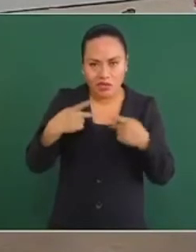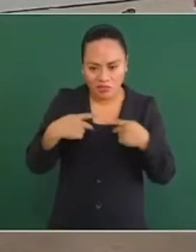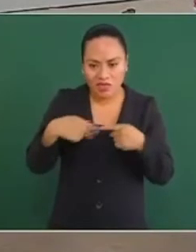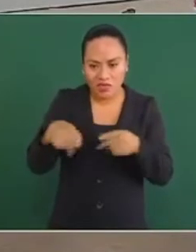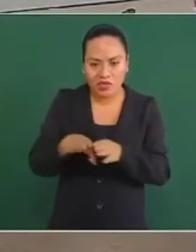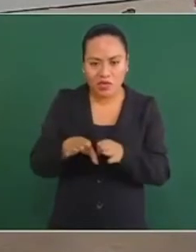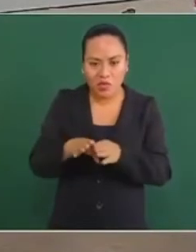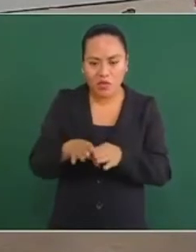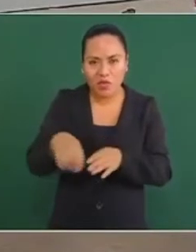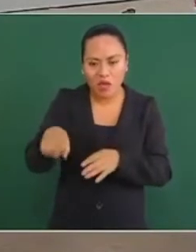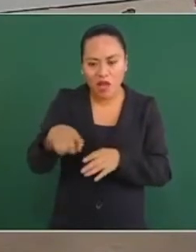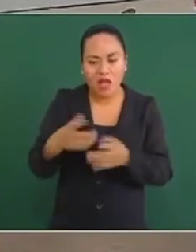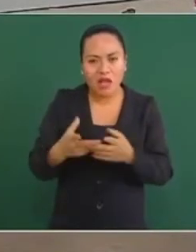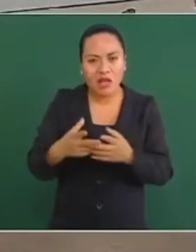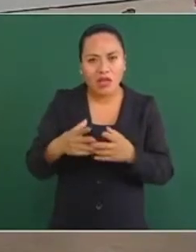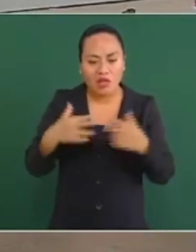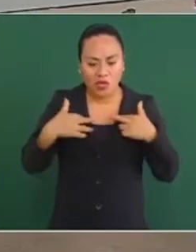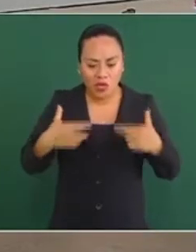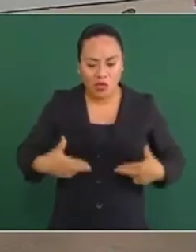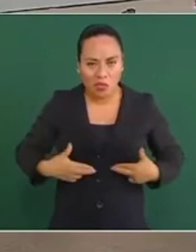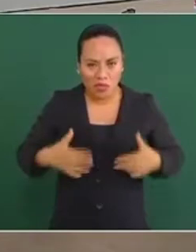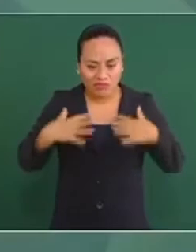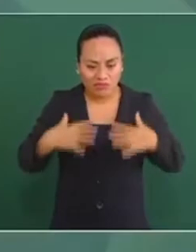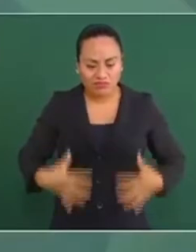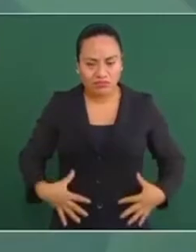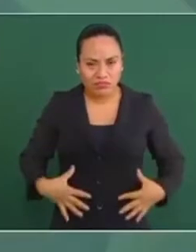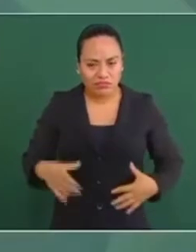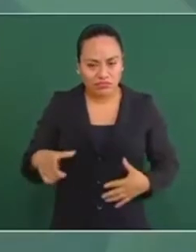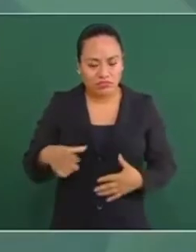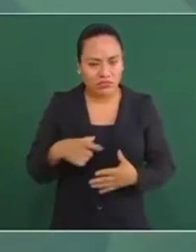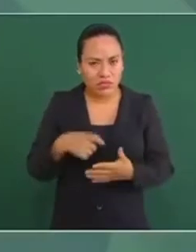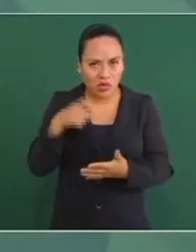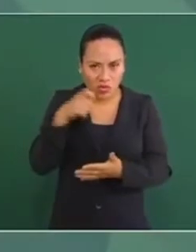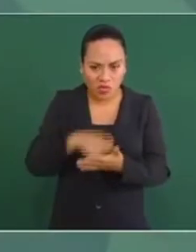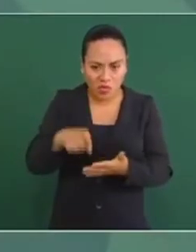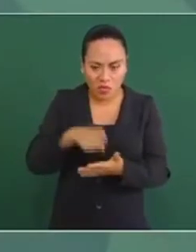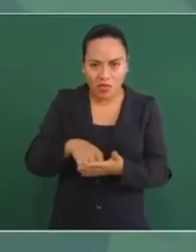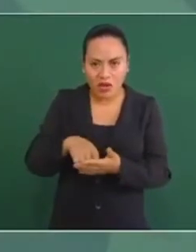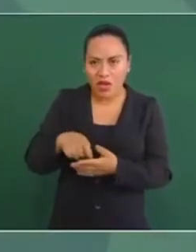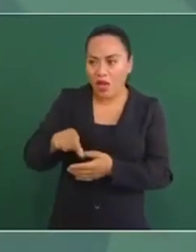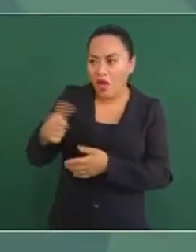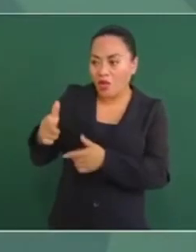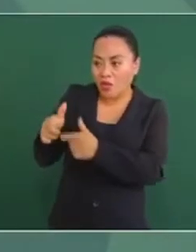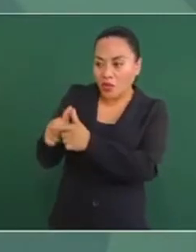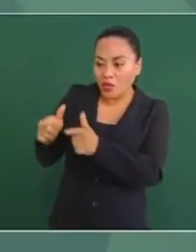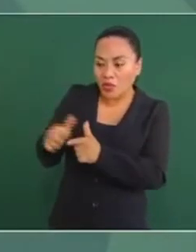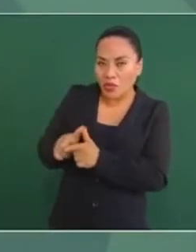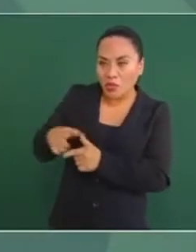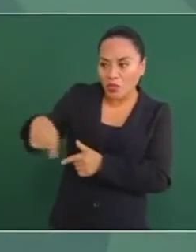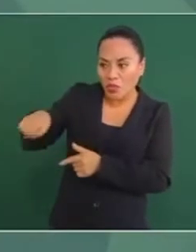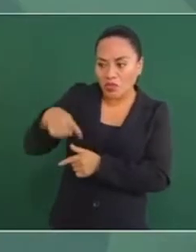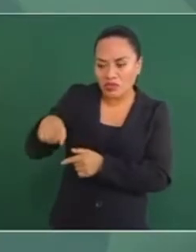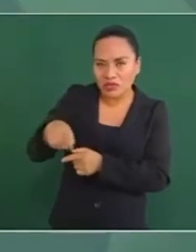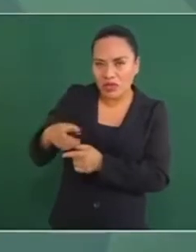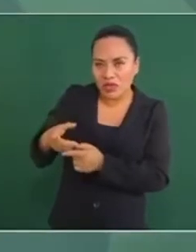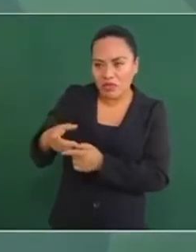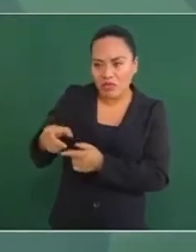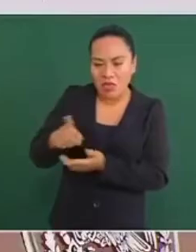pañoles, sobre todo uniformes, y los venden a la delincuencia organizada, pero